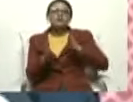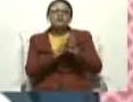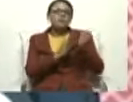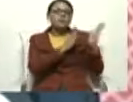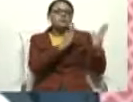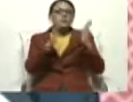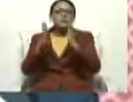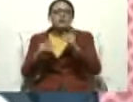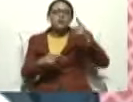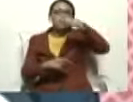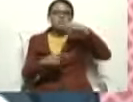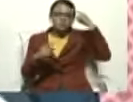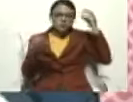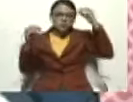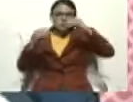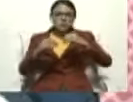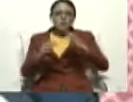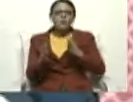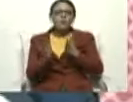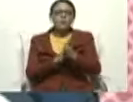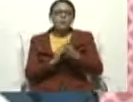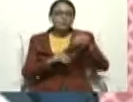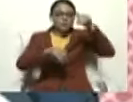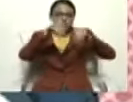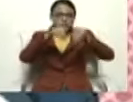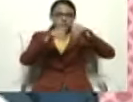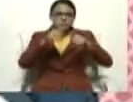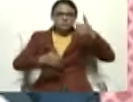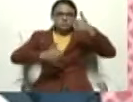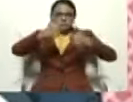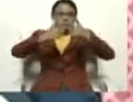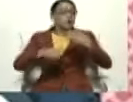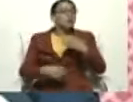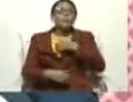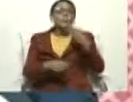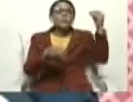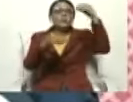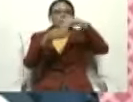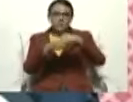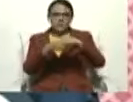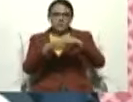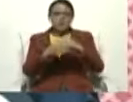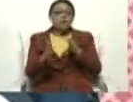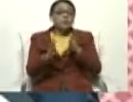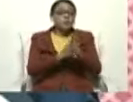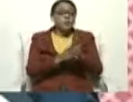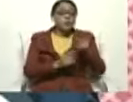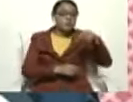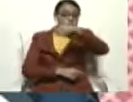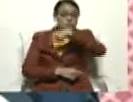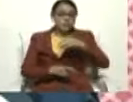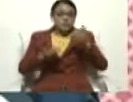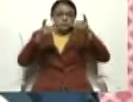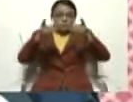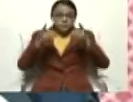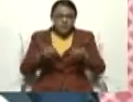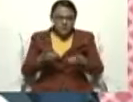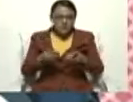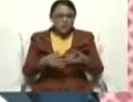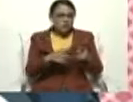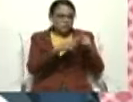veeduría electoral de Venezuela. La decisión que se toma en el seno del